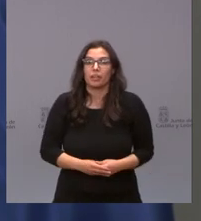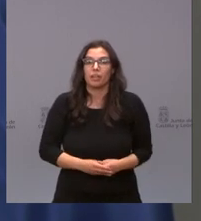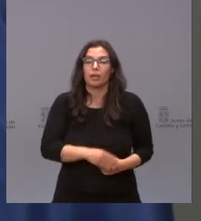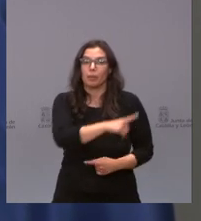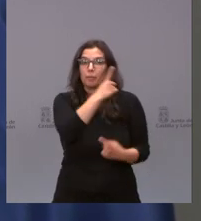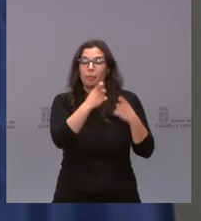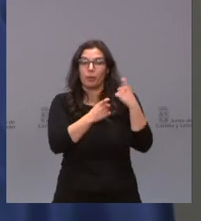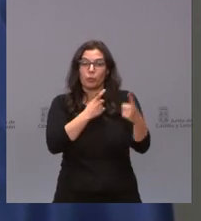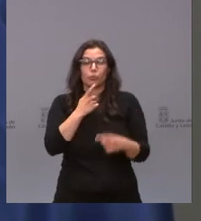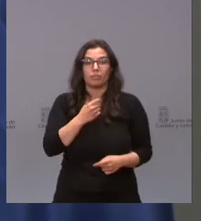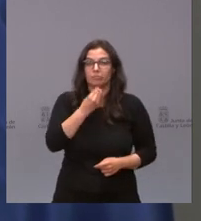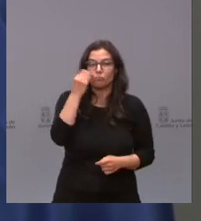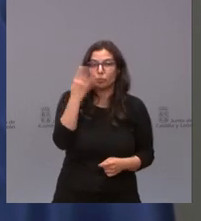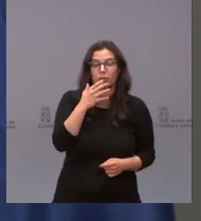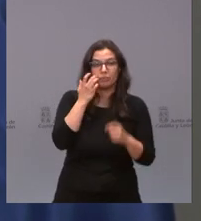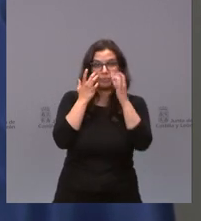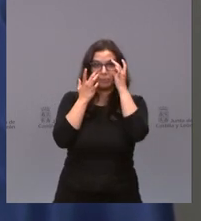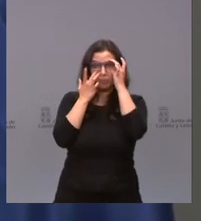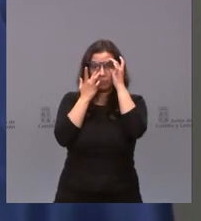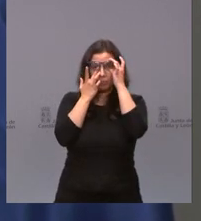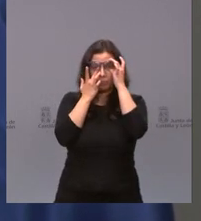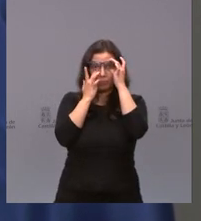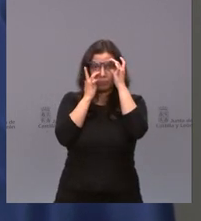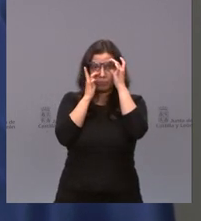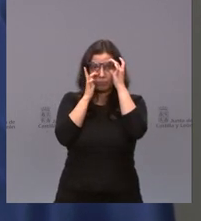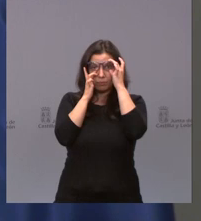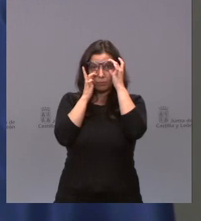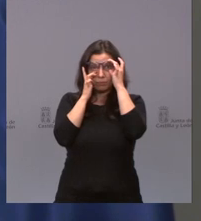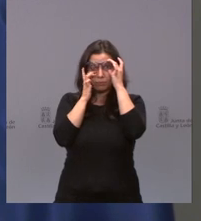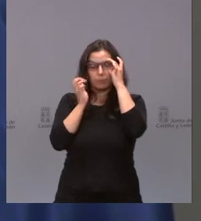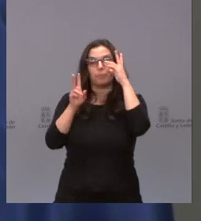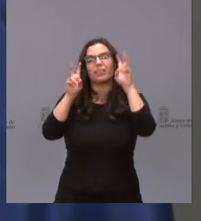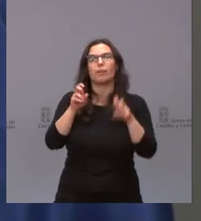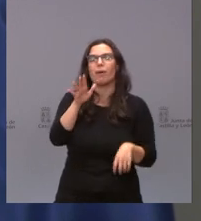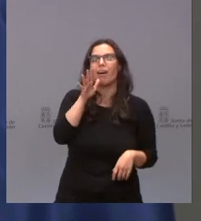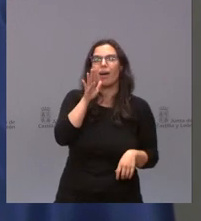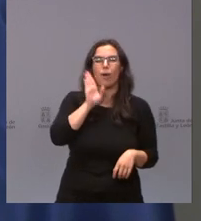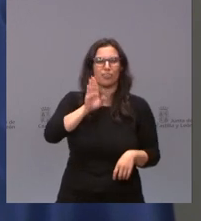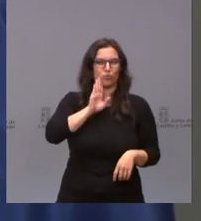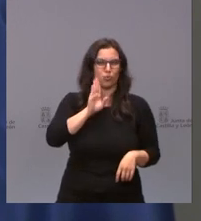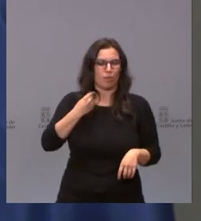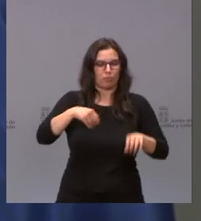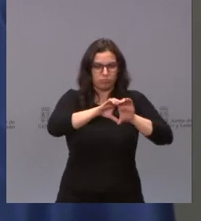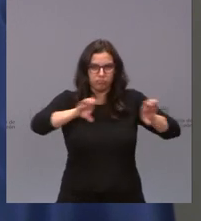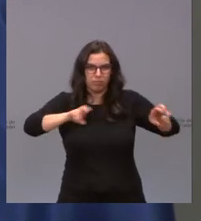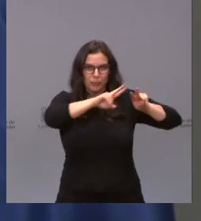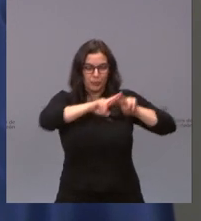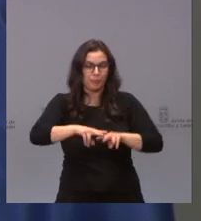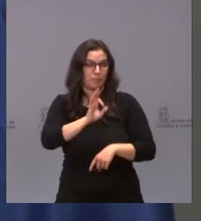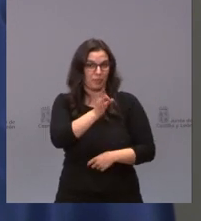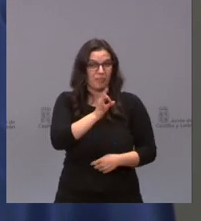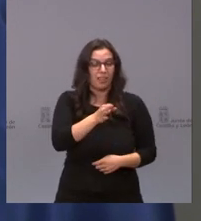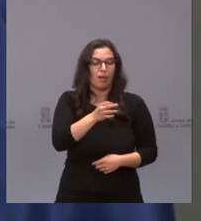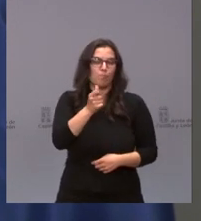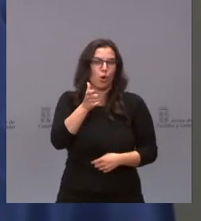pregunta, una excelente pregunta la de las aguas residuales. Las aguas residuales como usted sabe efectivamente anticipan un poco la